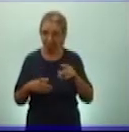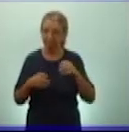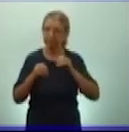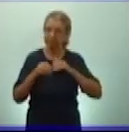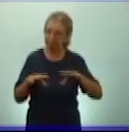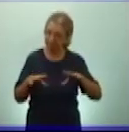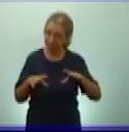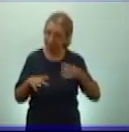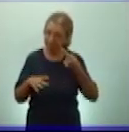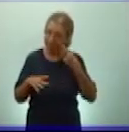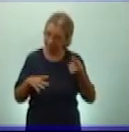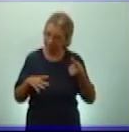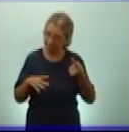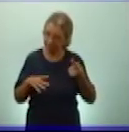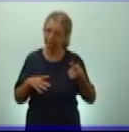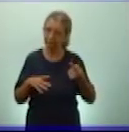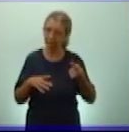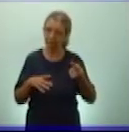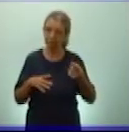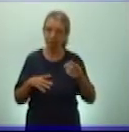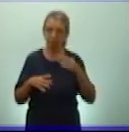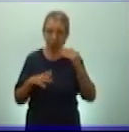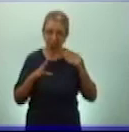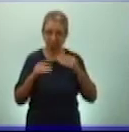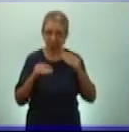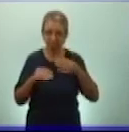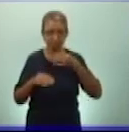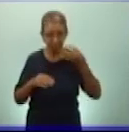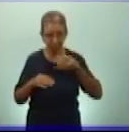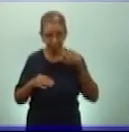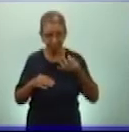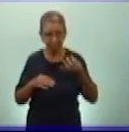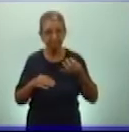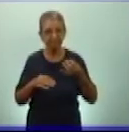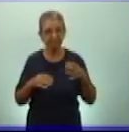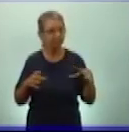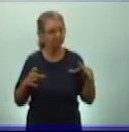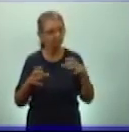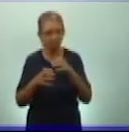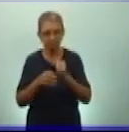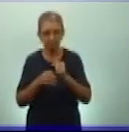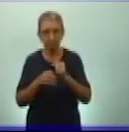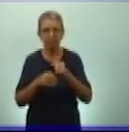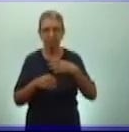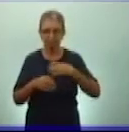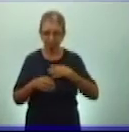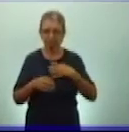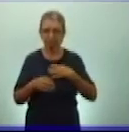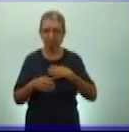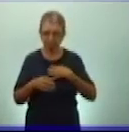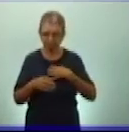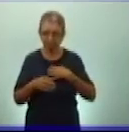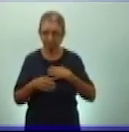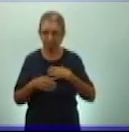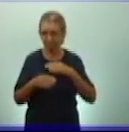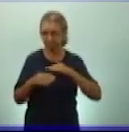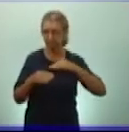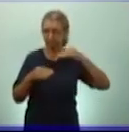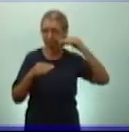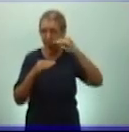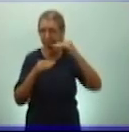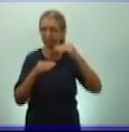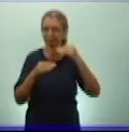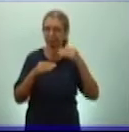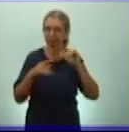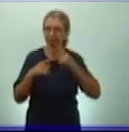y que vamos a ir comentando. En esta civilización, todos, ¿verdad que sí?, tenían acceso a muchísimos privilegios. Pero veremos al final